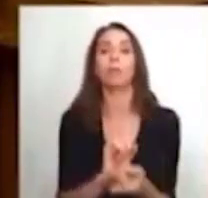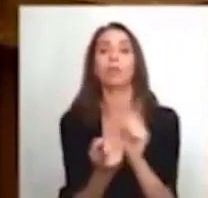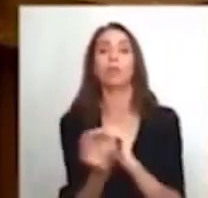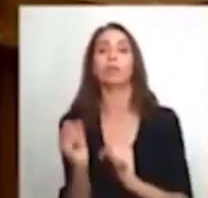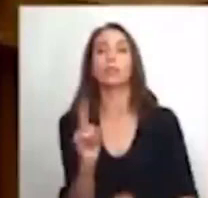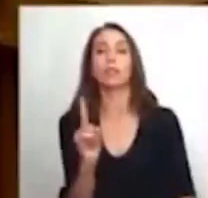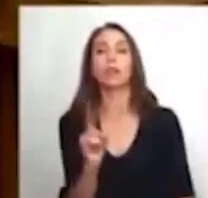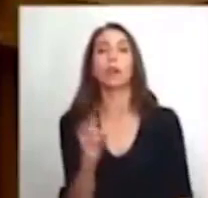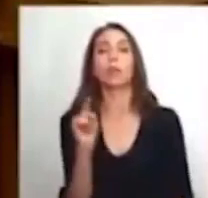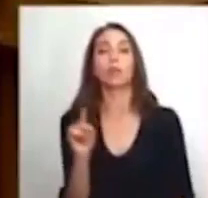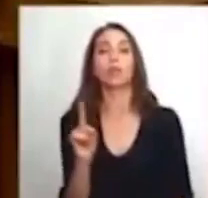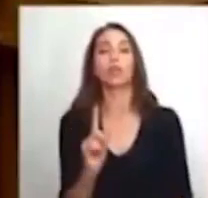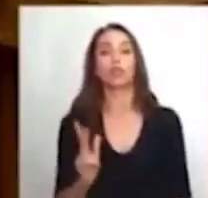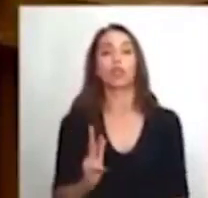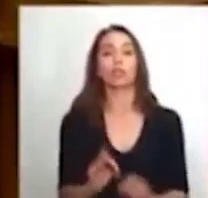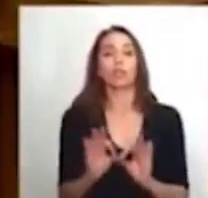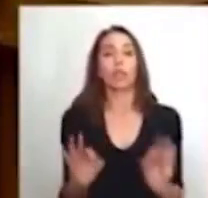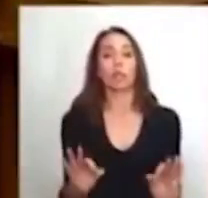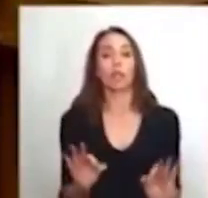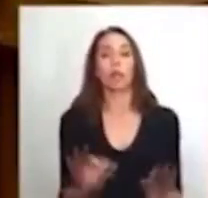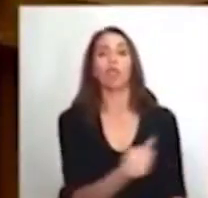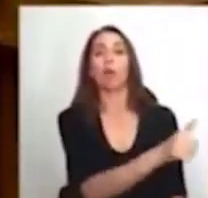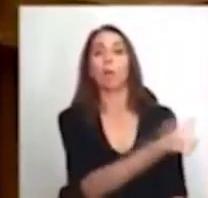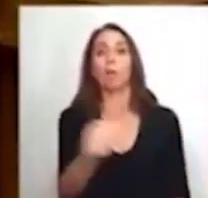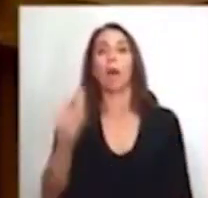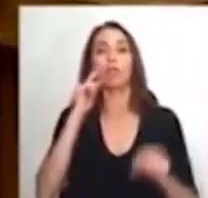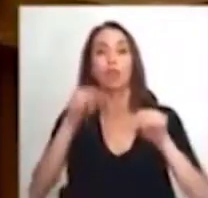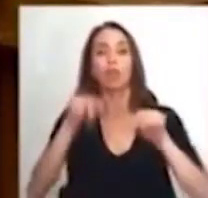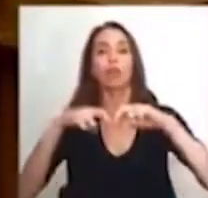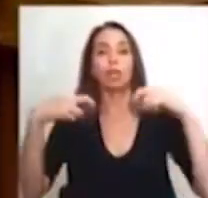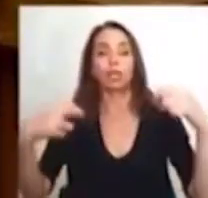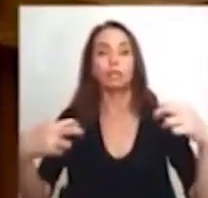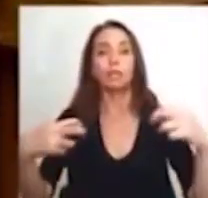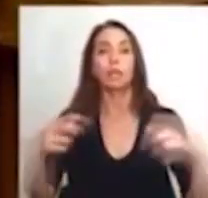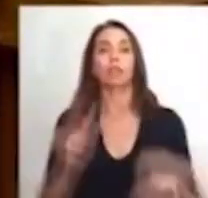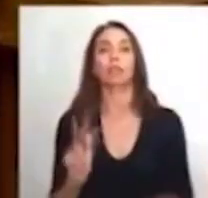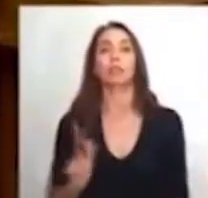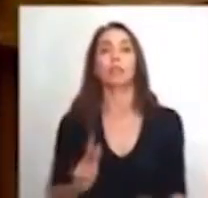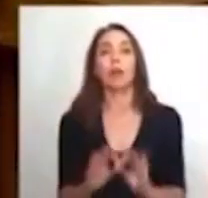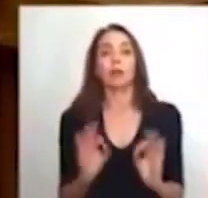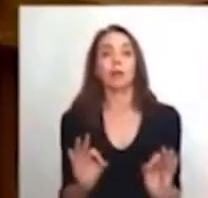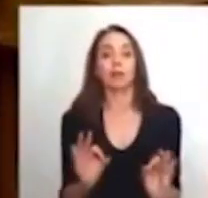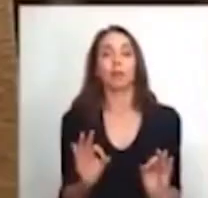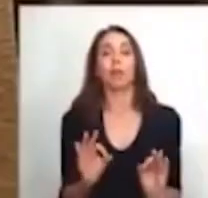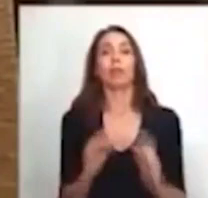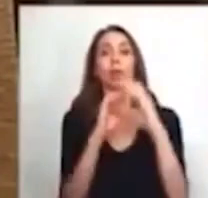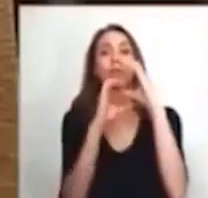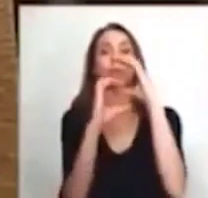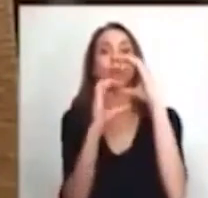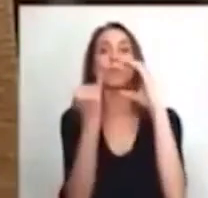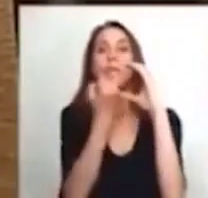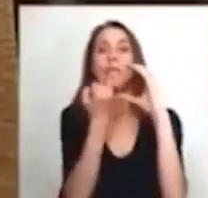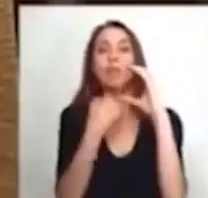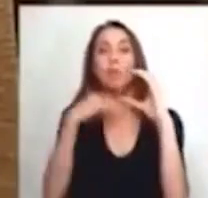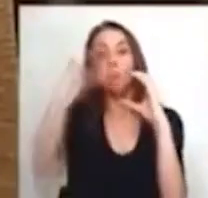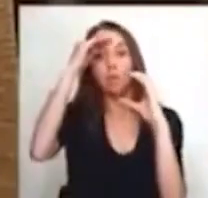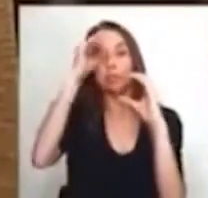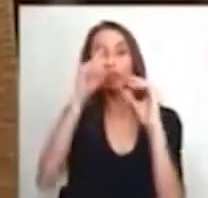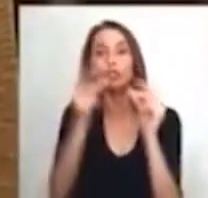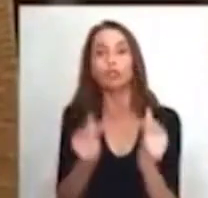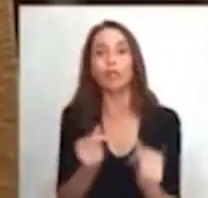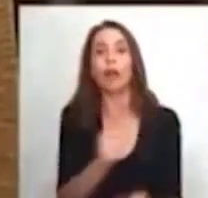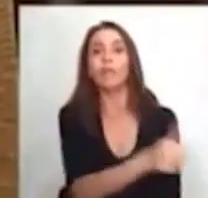descortesía para todos los presentes. Es una descortesía cuando uno se comunica en un idioma que no dominan todos los presentes.